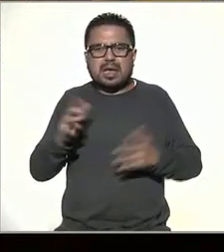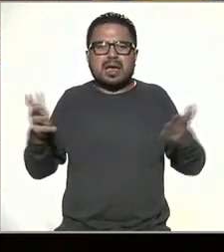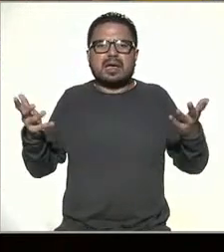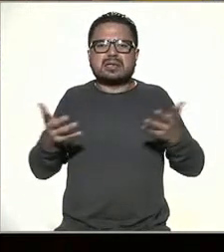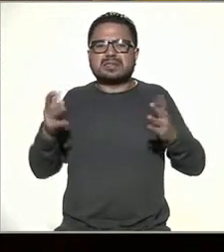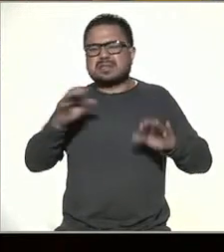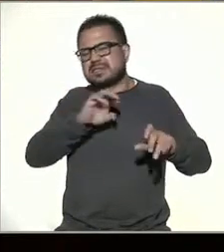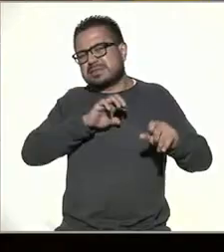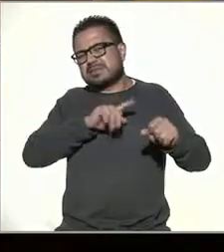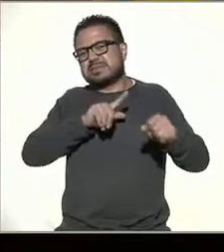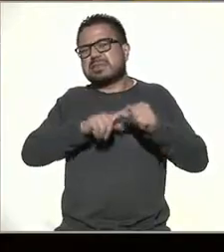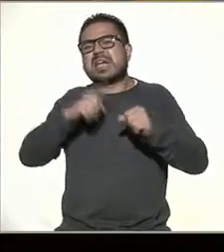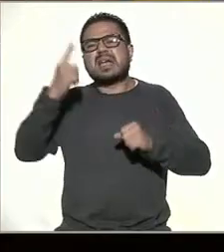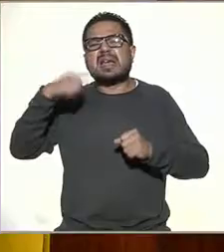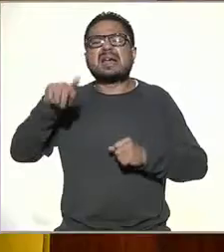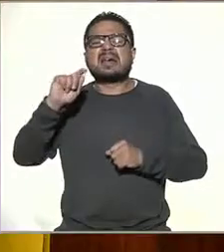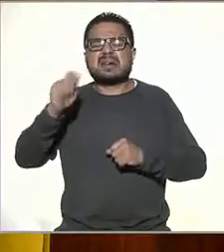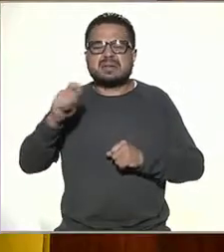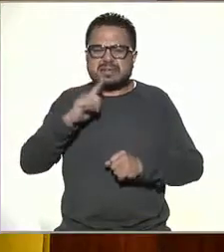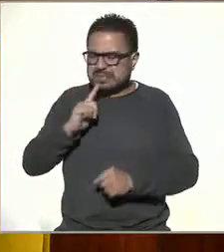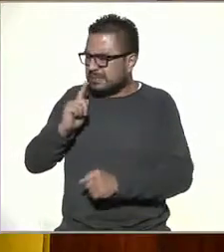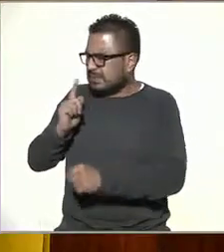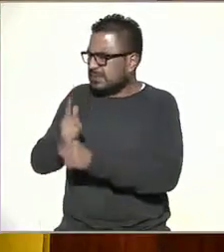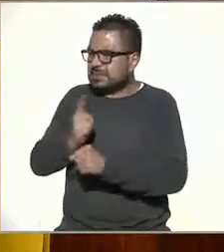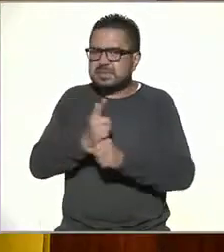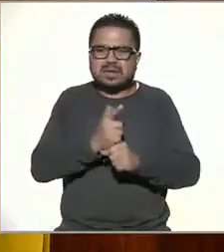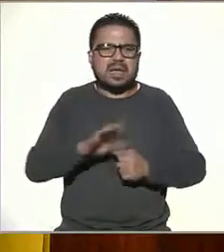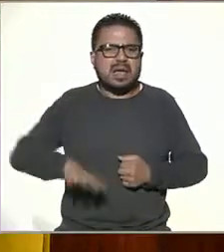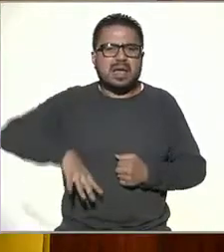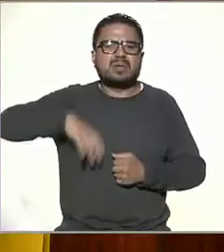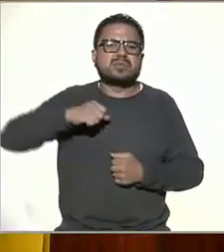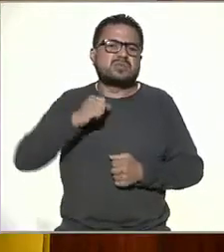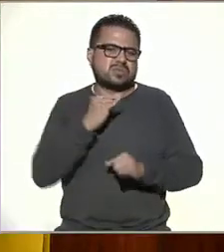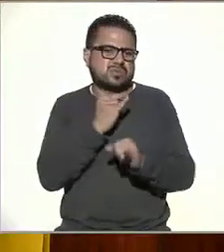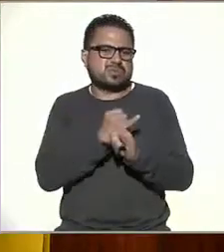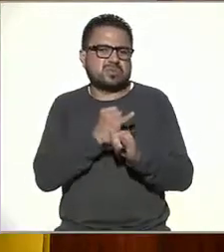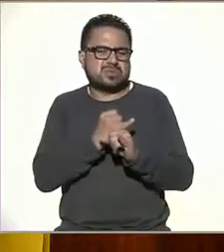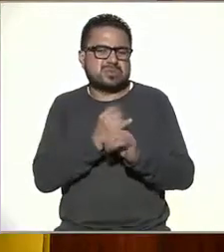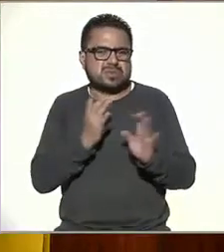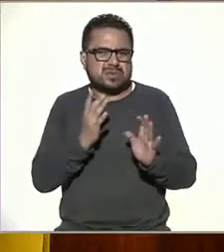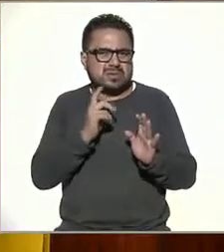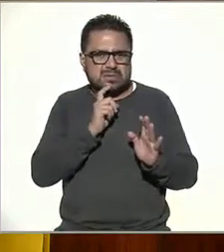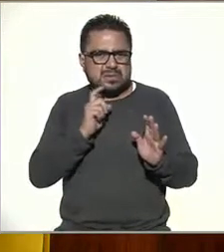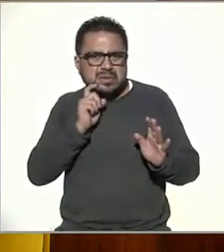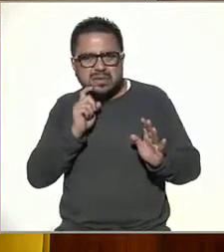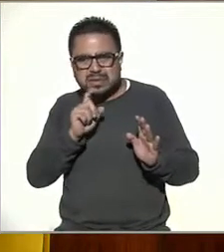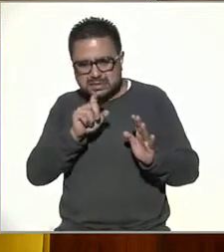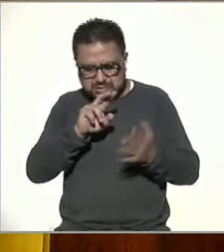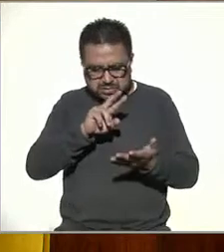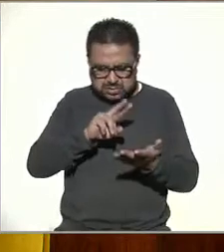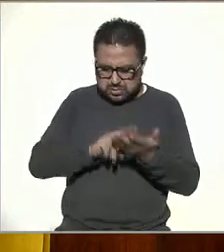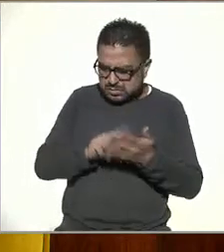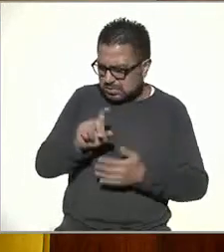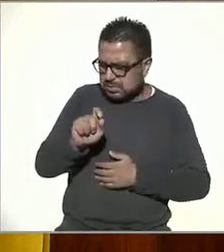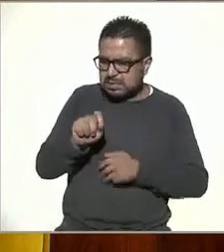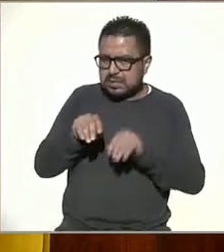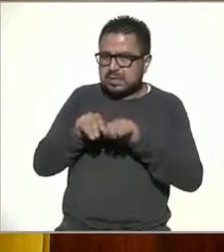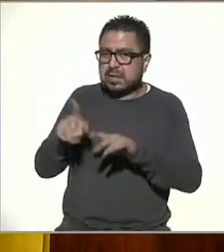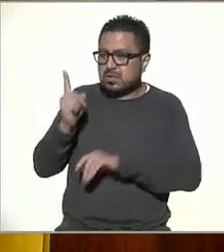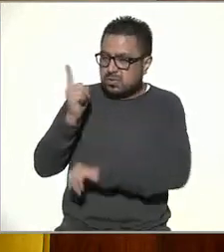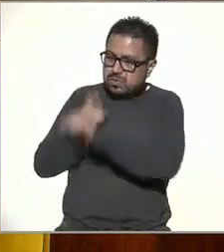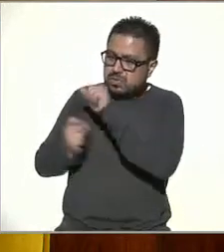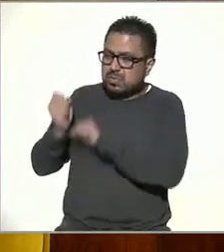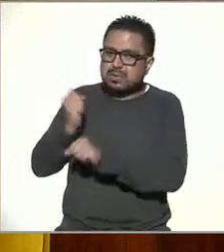específico para medir el ciberacoso los resultados que tenemos en el 2020 que se dieron a conocer el año